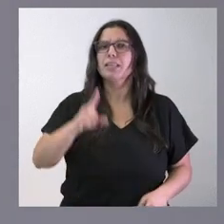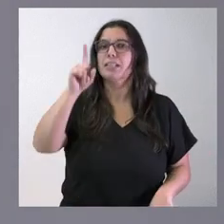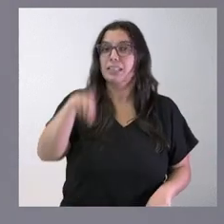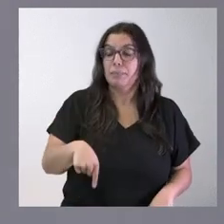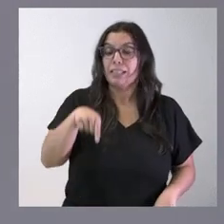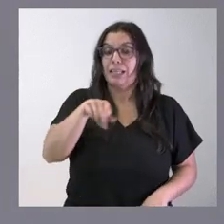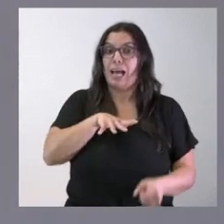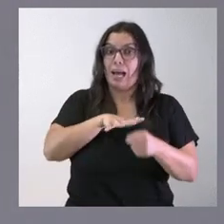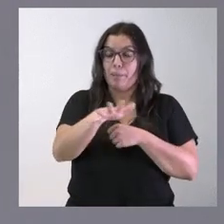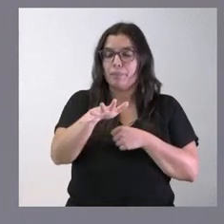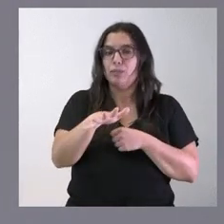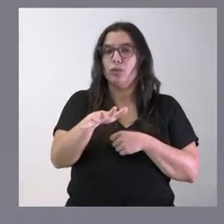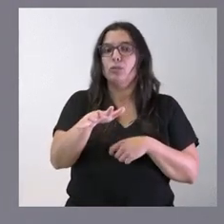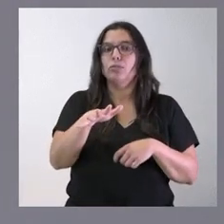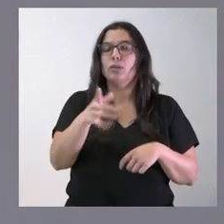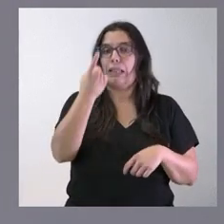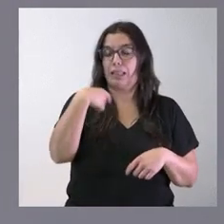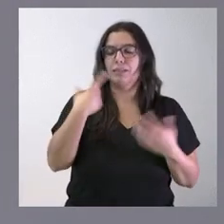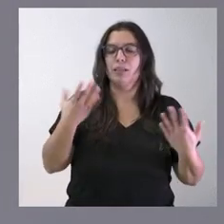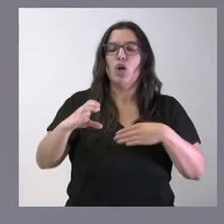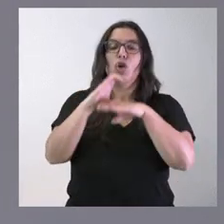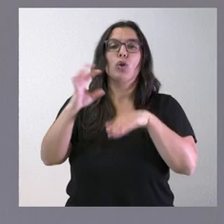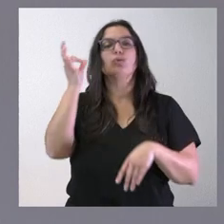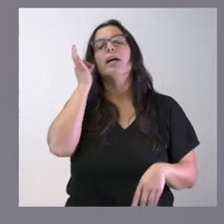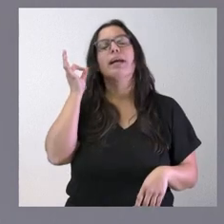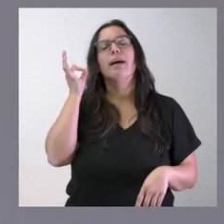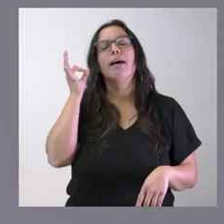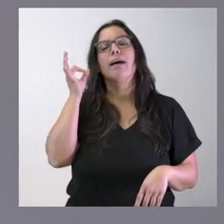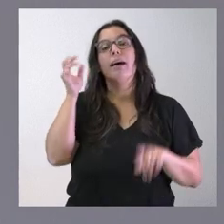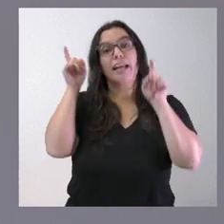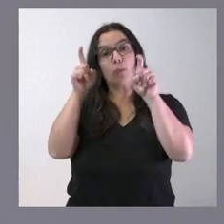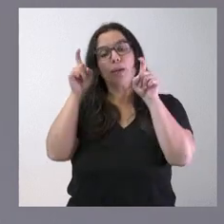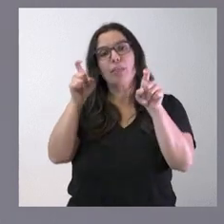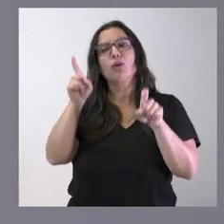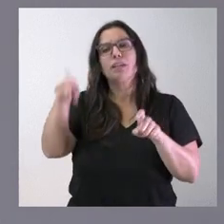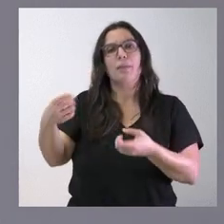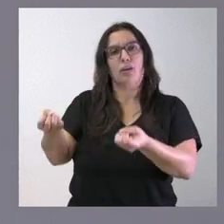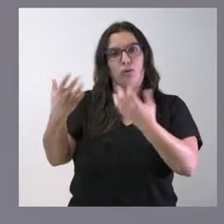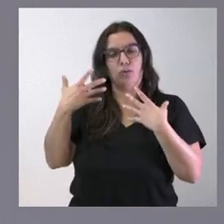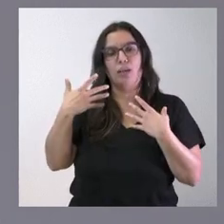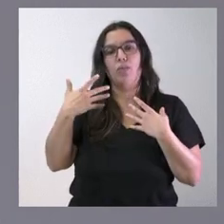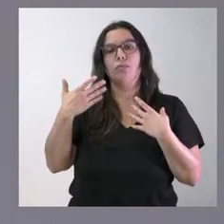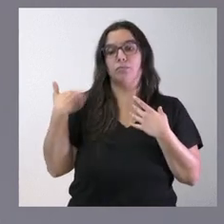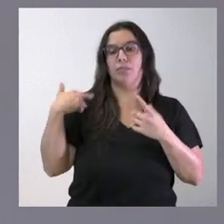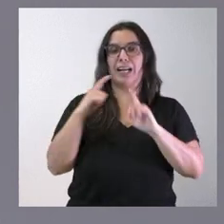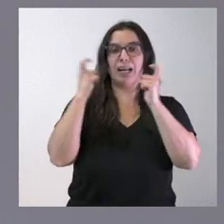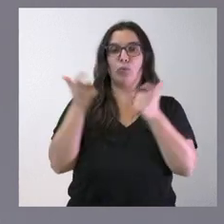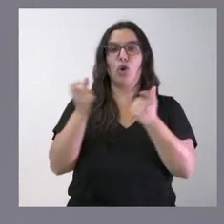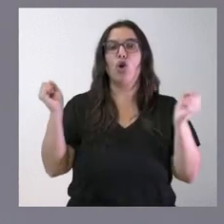ámbito, y no se lo había dicho yo, la consejera de Educación nos ha informado de la reunión de la conferencia